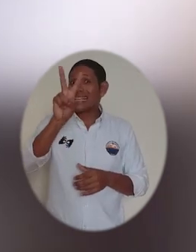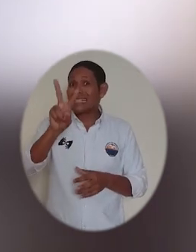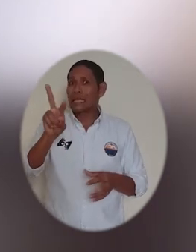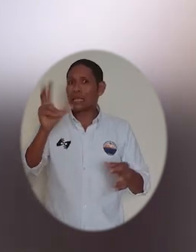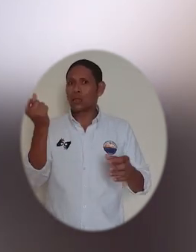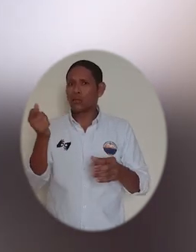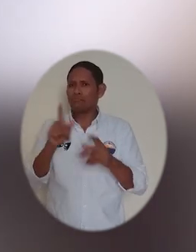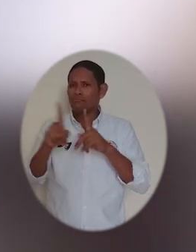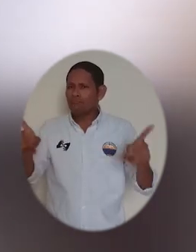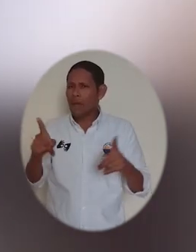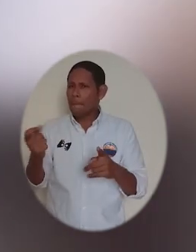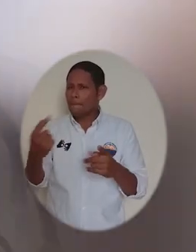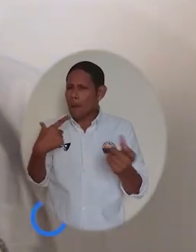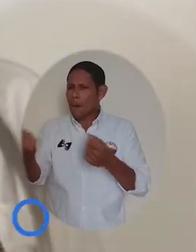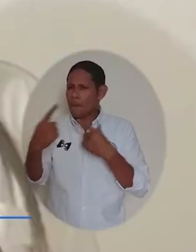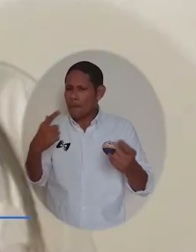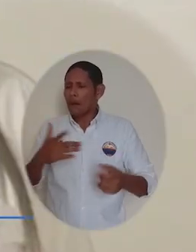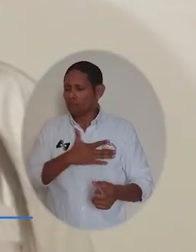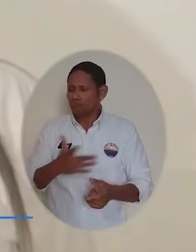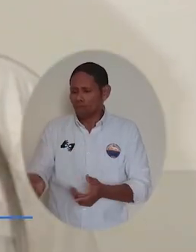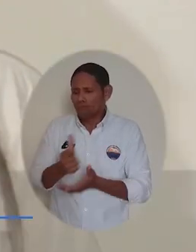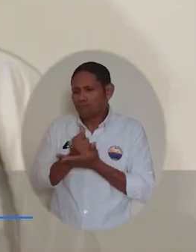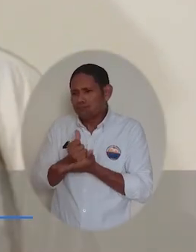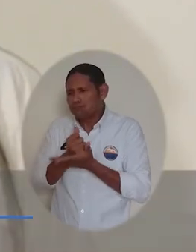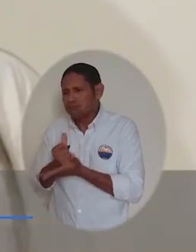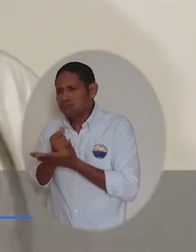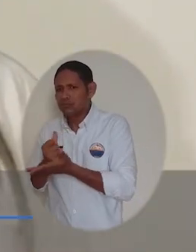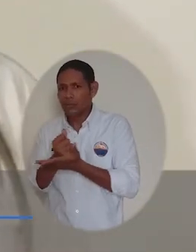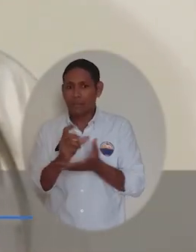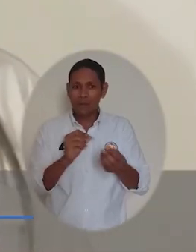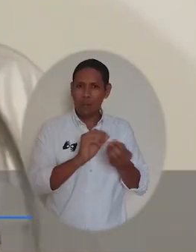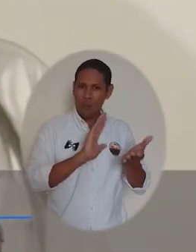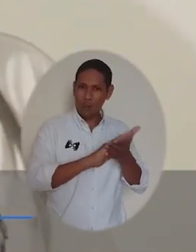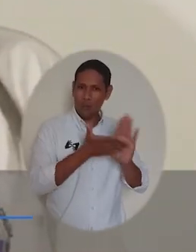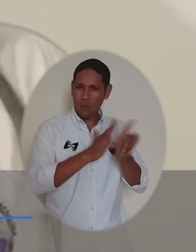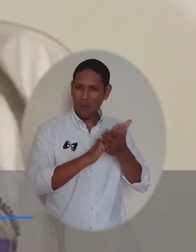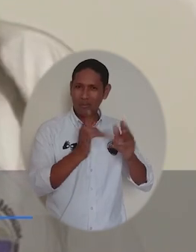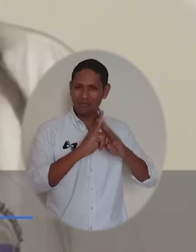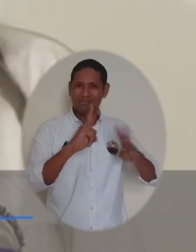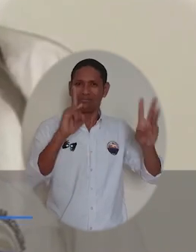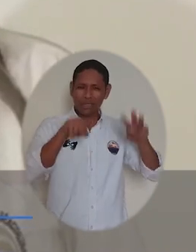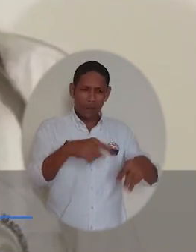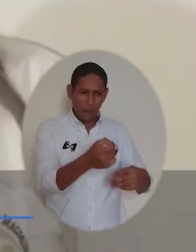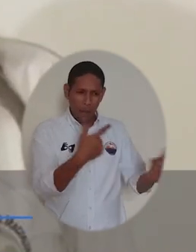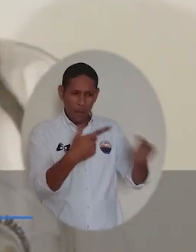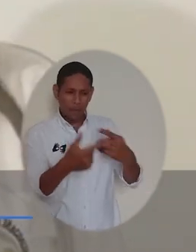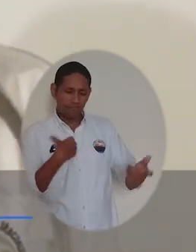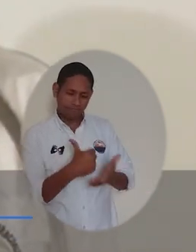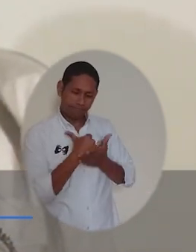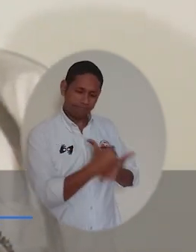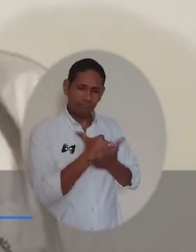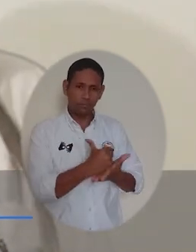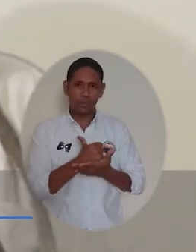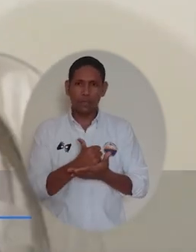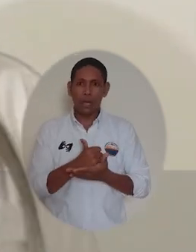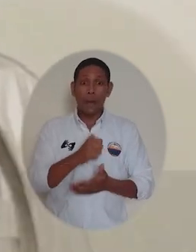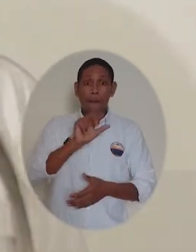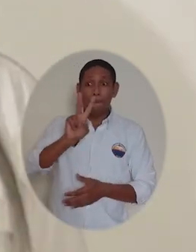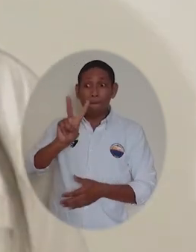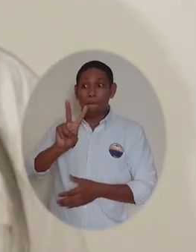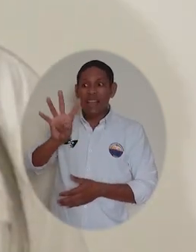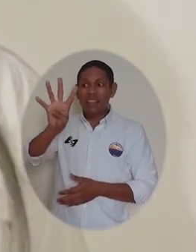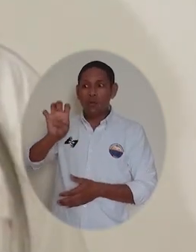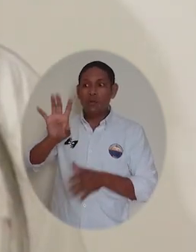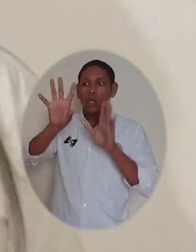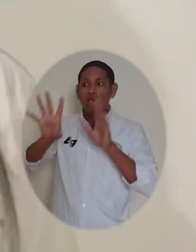recepcionado un total de 62 consultas radicadas por los usuarios y por miembros de la comunidad universitaria. De estas